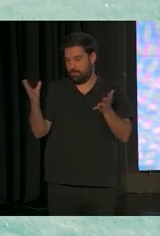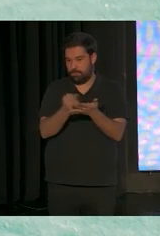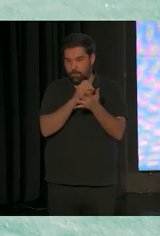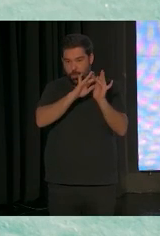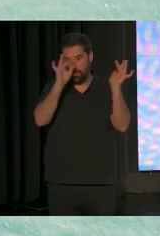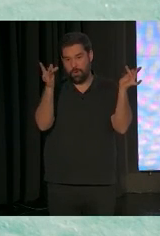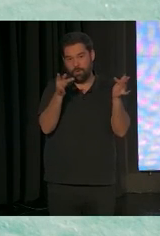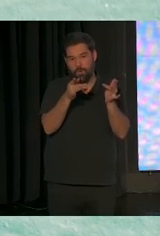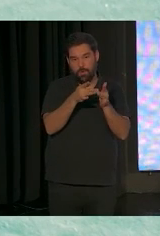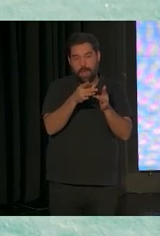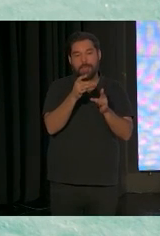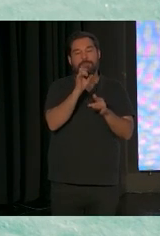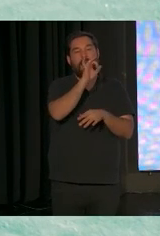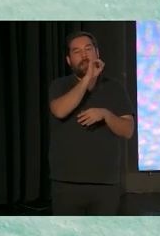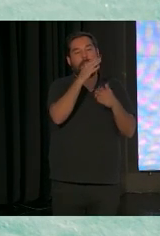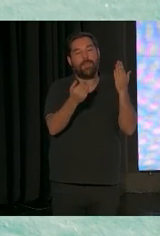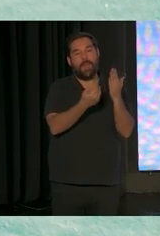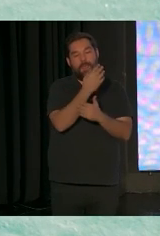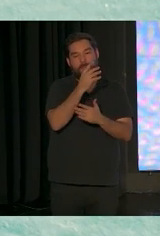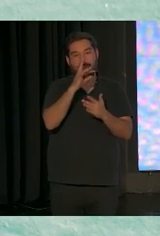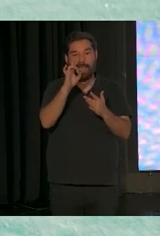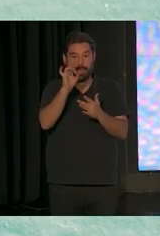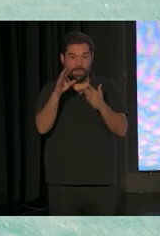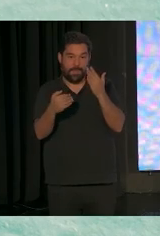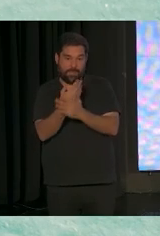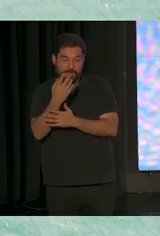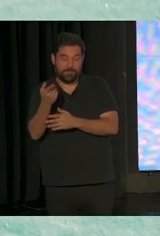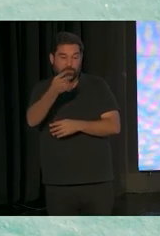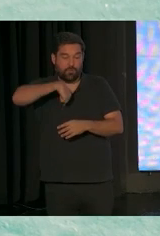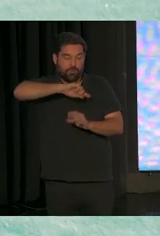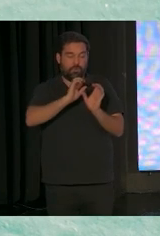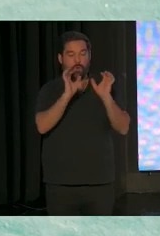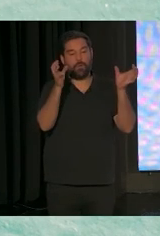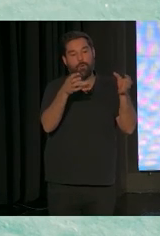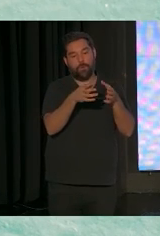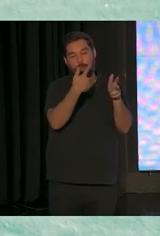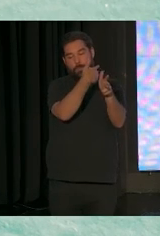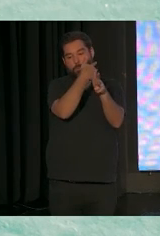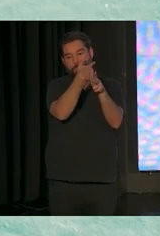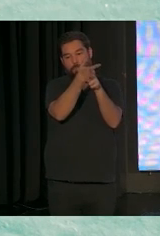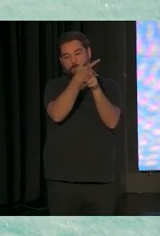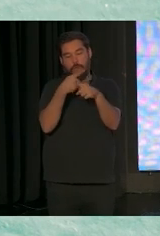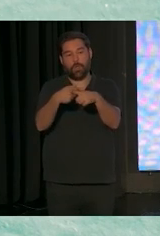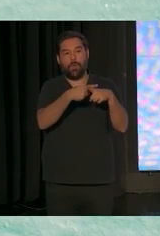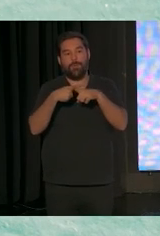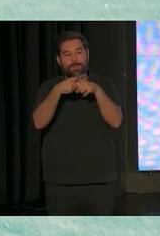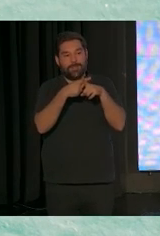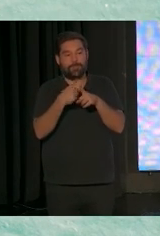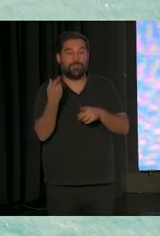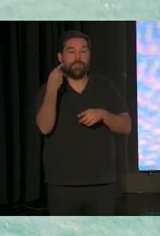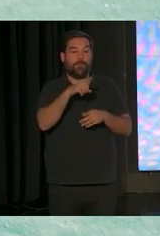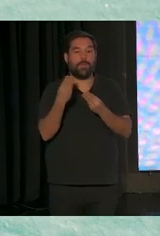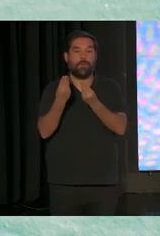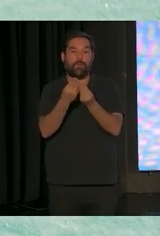hacemos un grupo donde nos reunimos, hablamos y compartimos. Y ya os digo que también se está haciendo con un